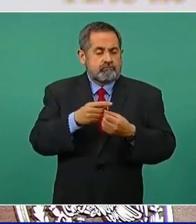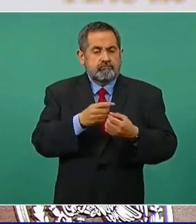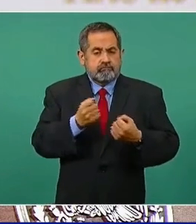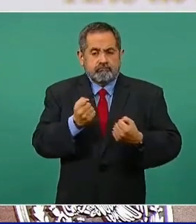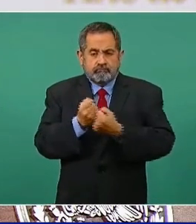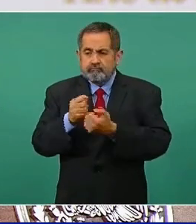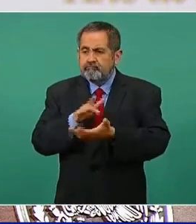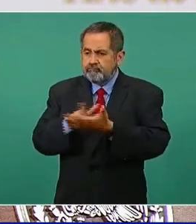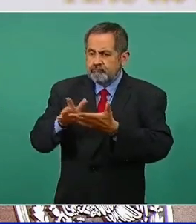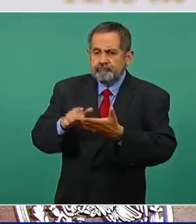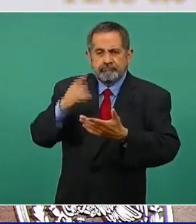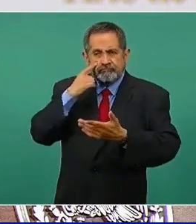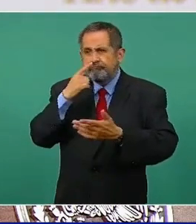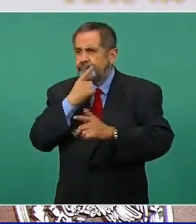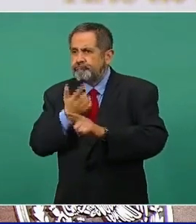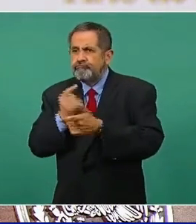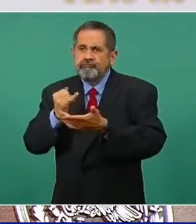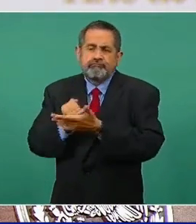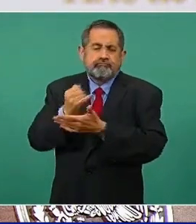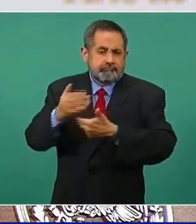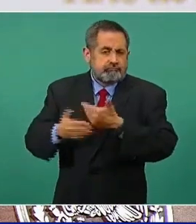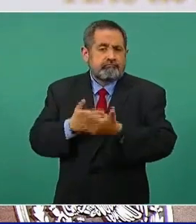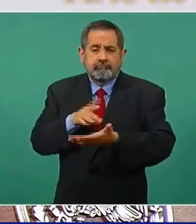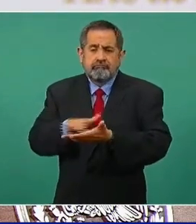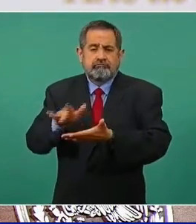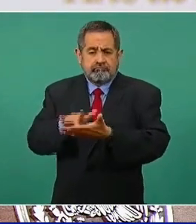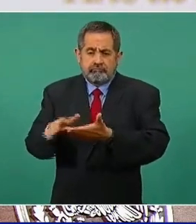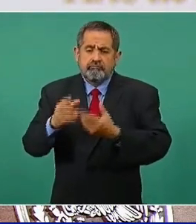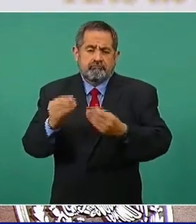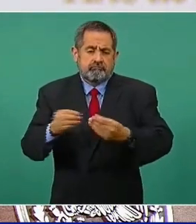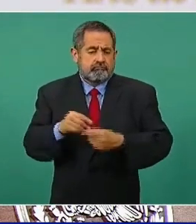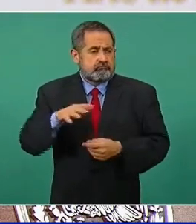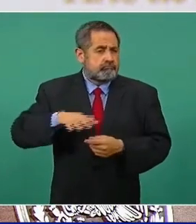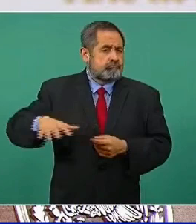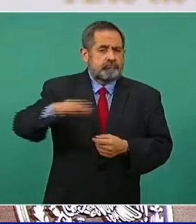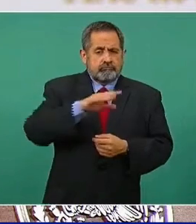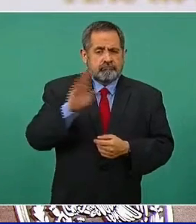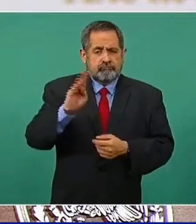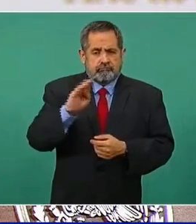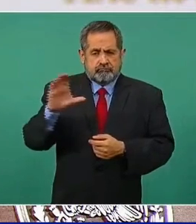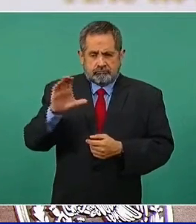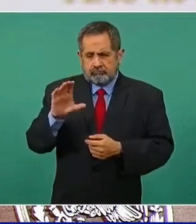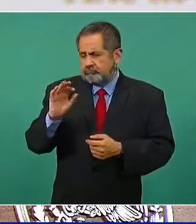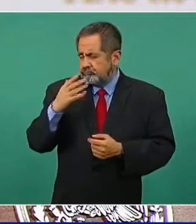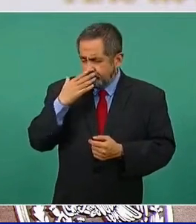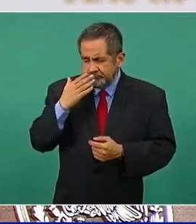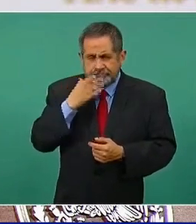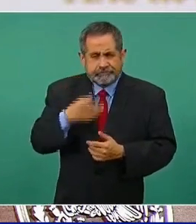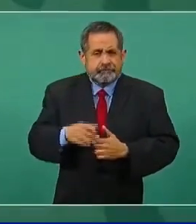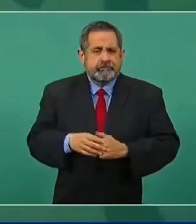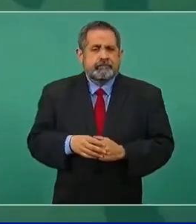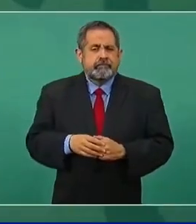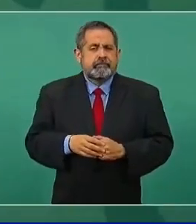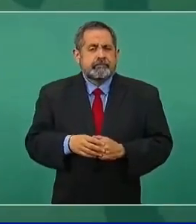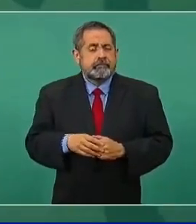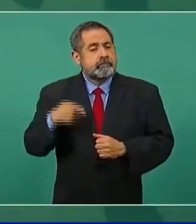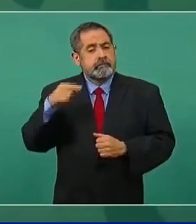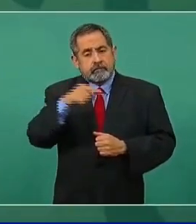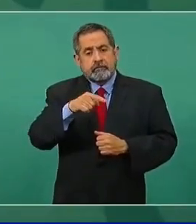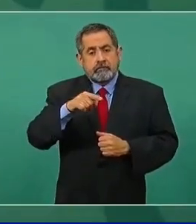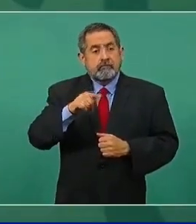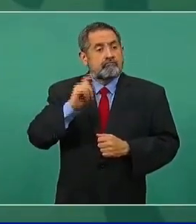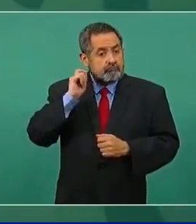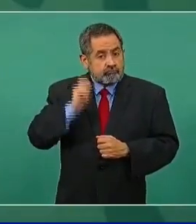democrático en Baja California y él es